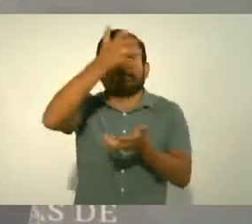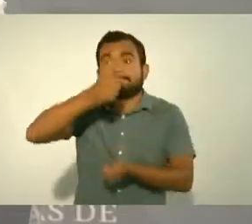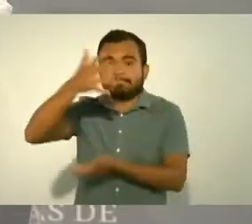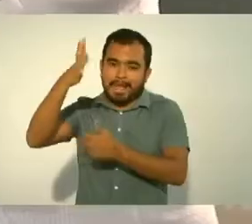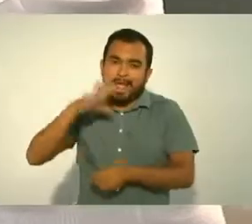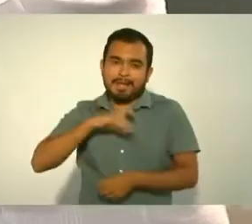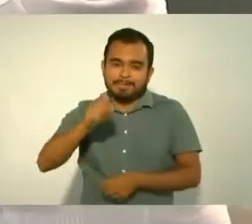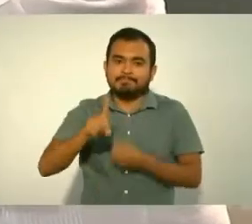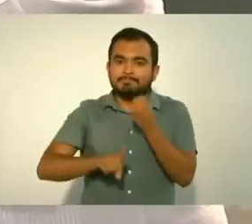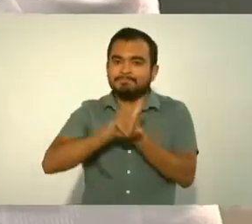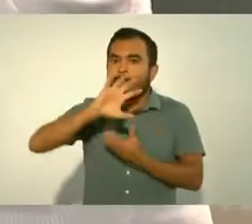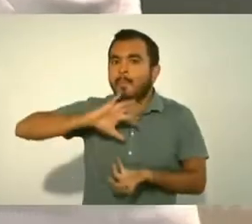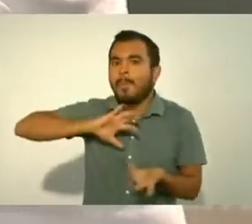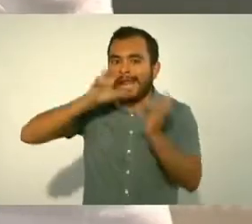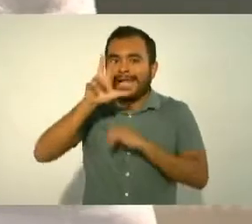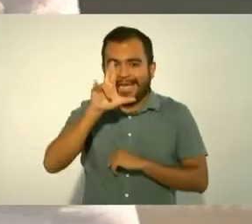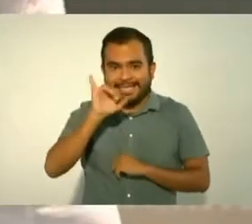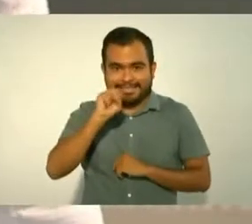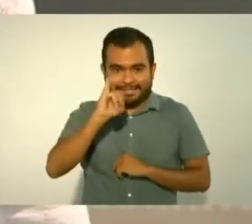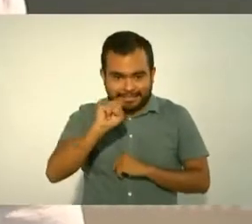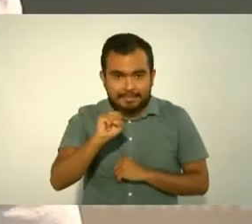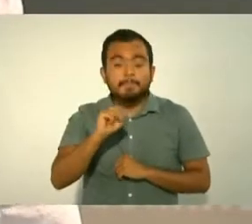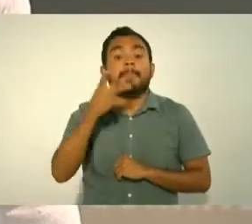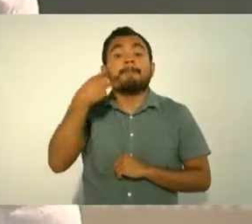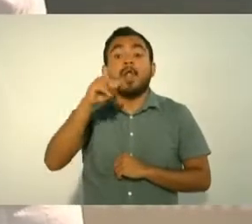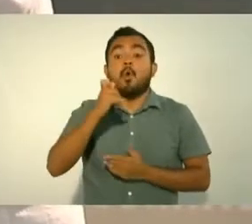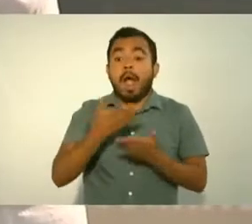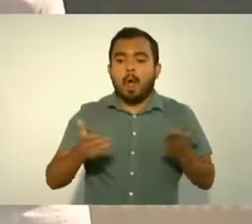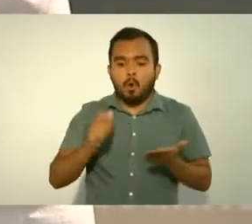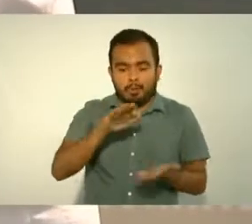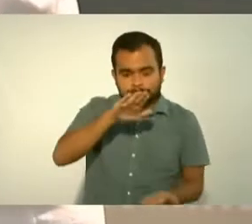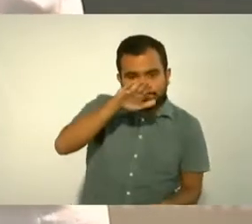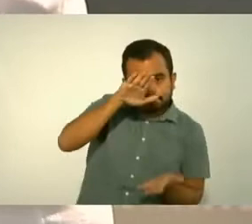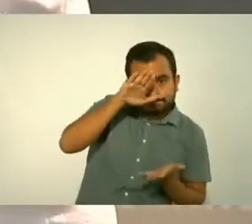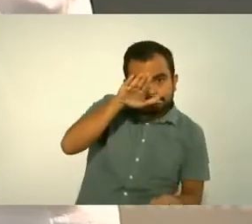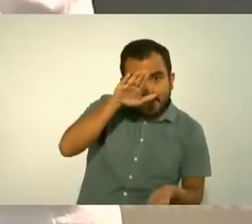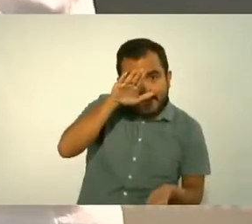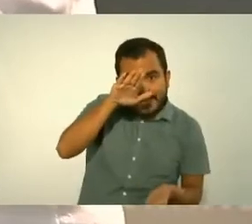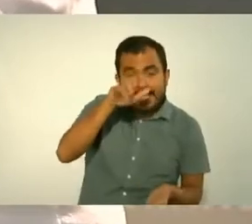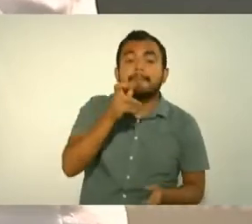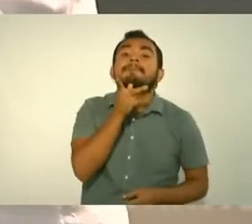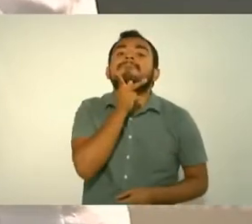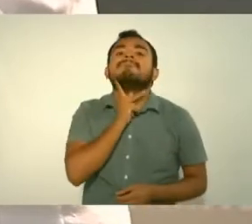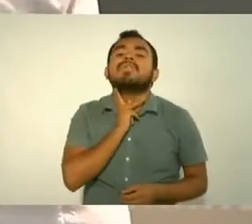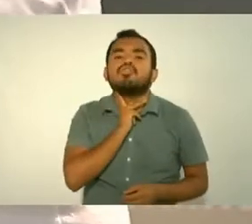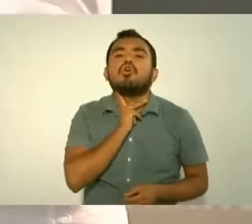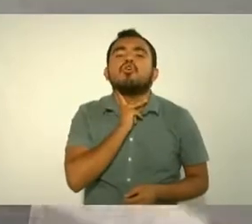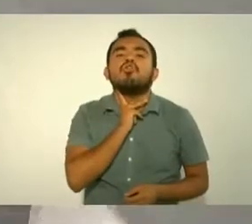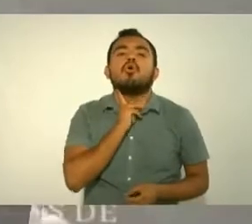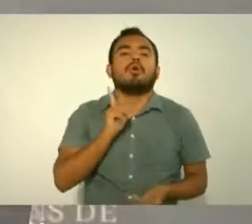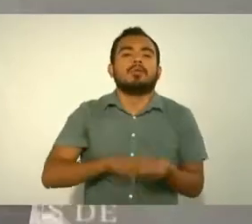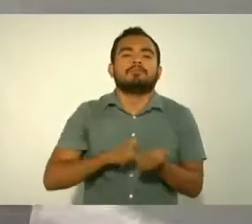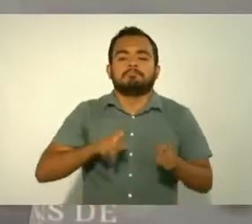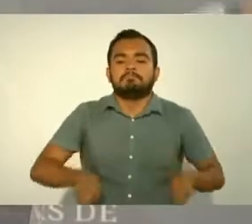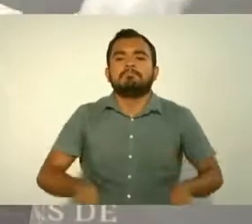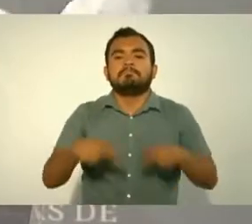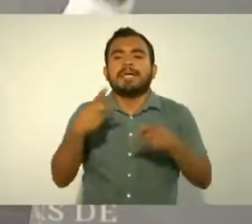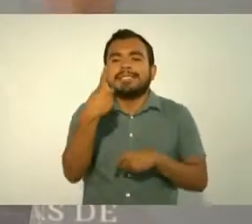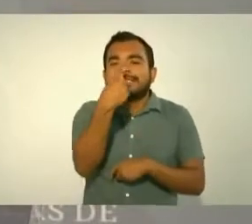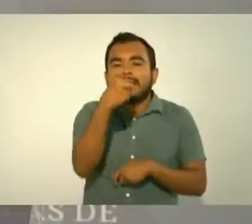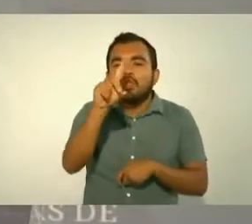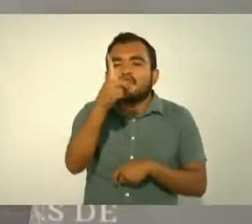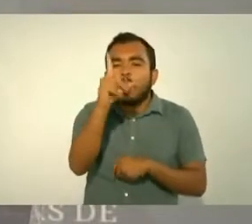vendiendo ahora el barril de petróleo a más de 100 dólares y eso